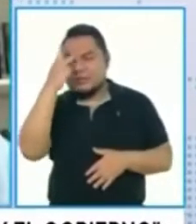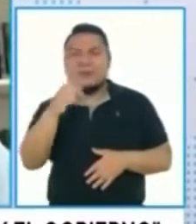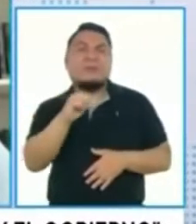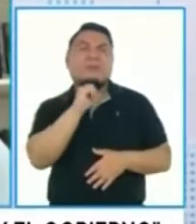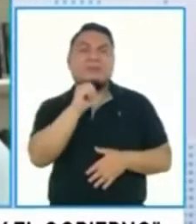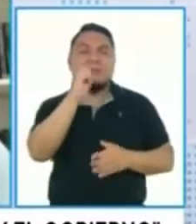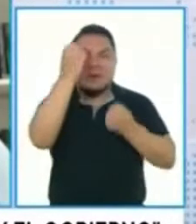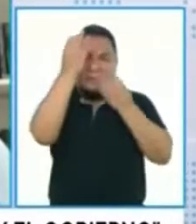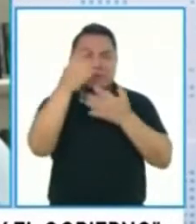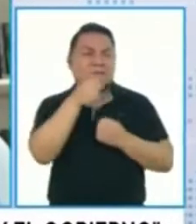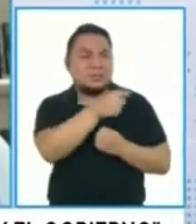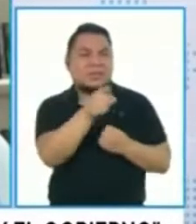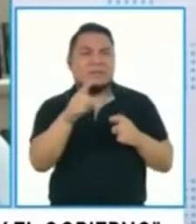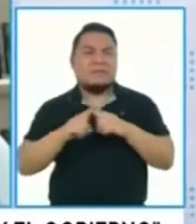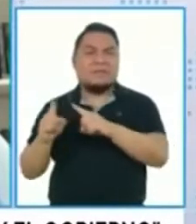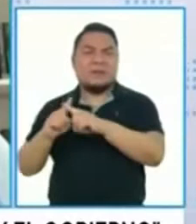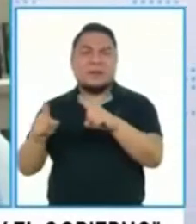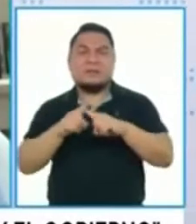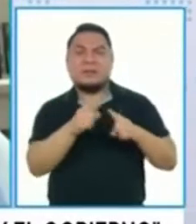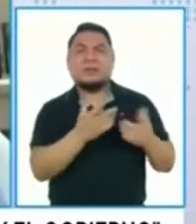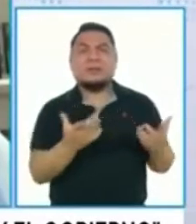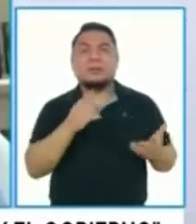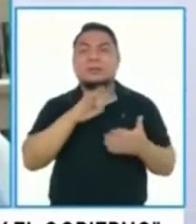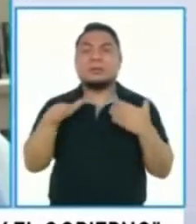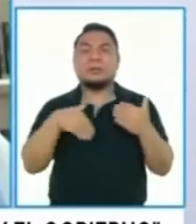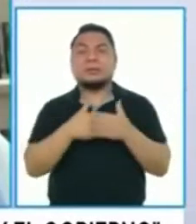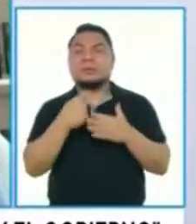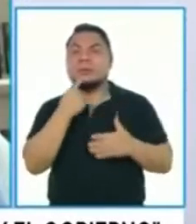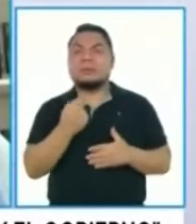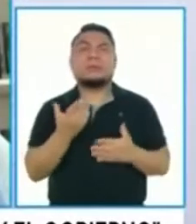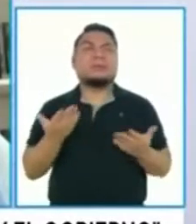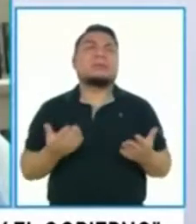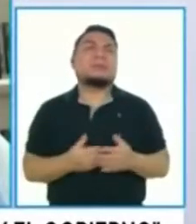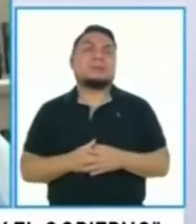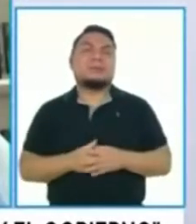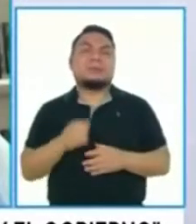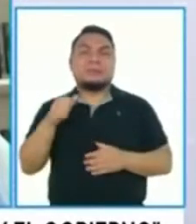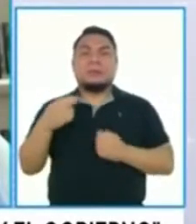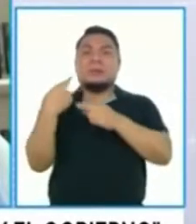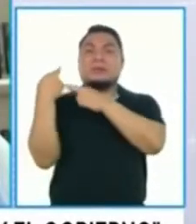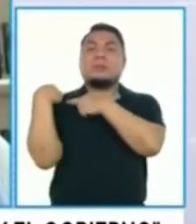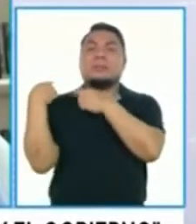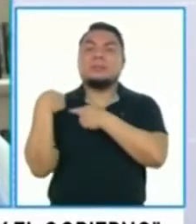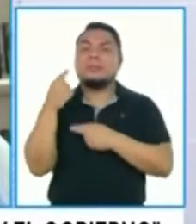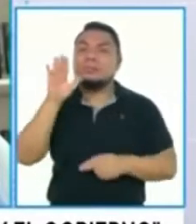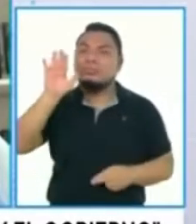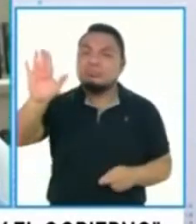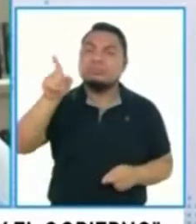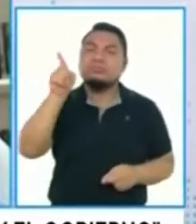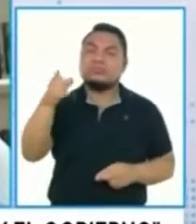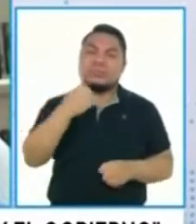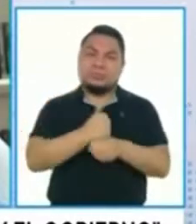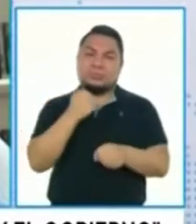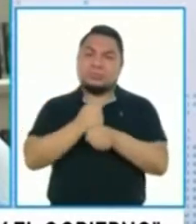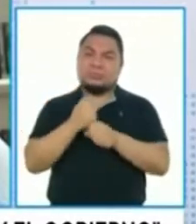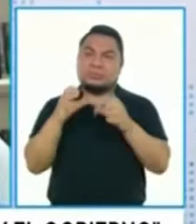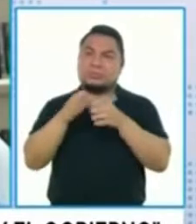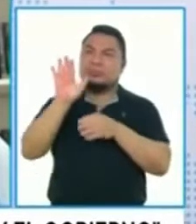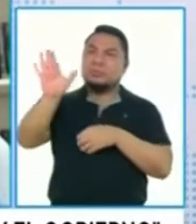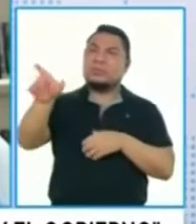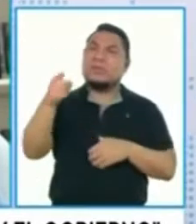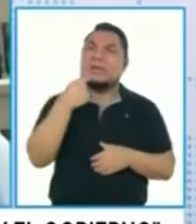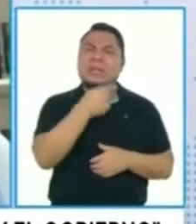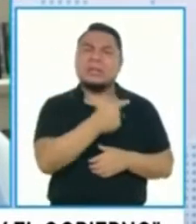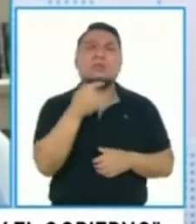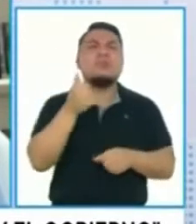información que da, en los cuales muchos han puesto incluso la responsabilidad en usted, en su gestión, de que no